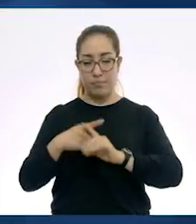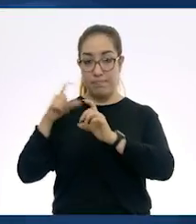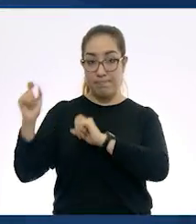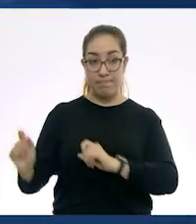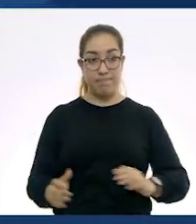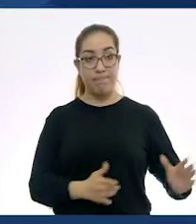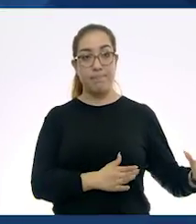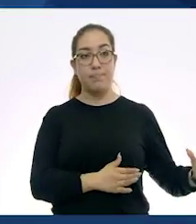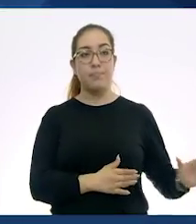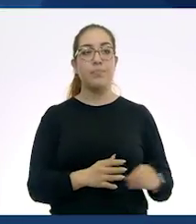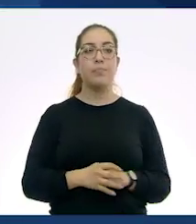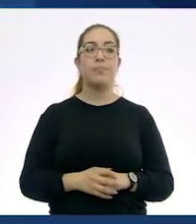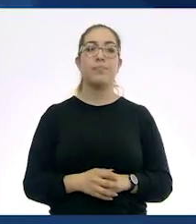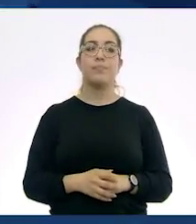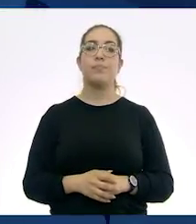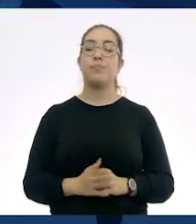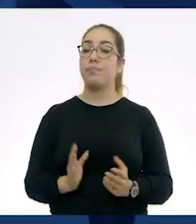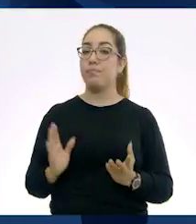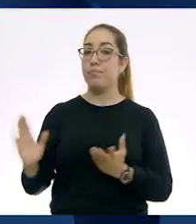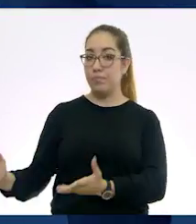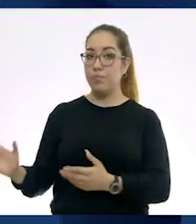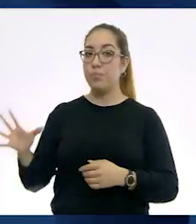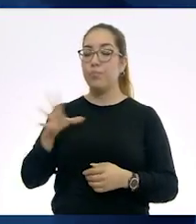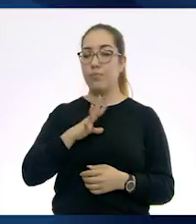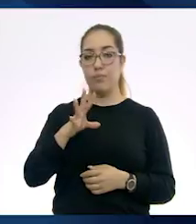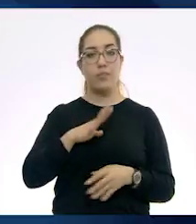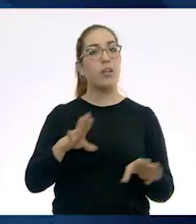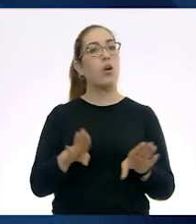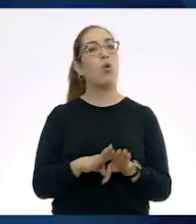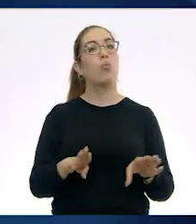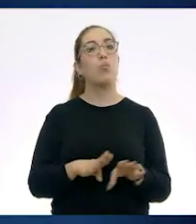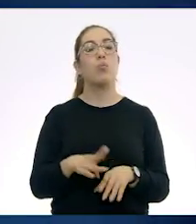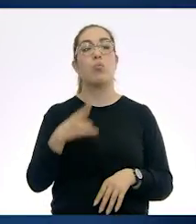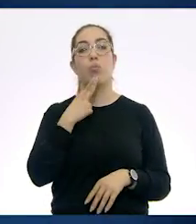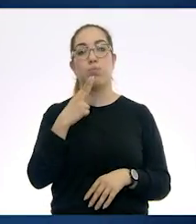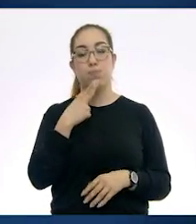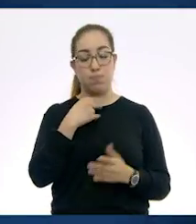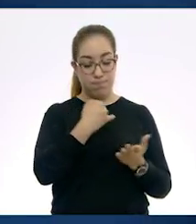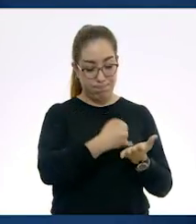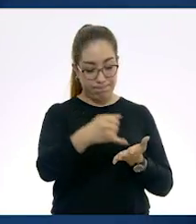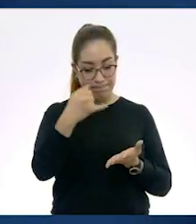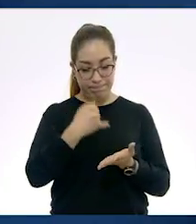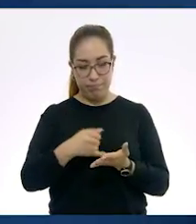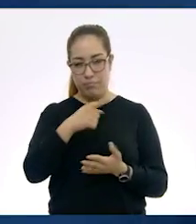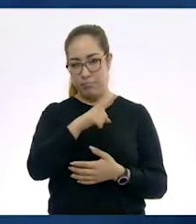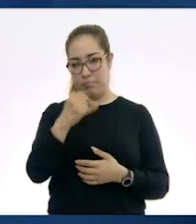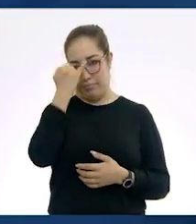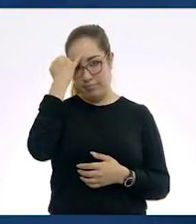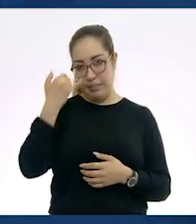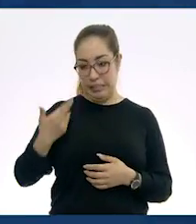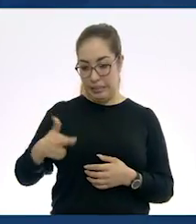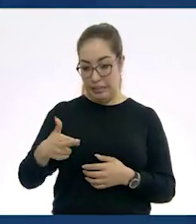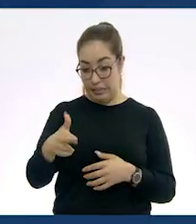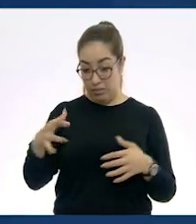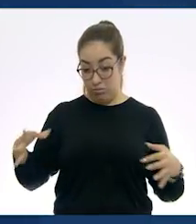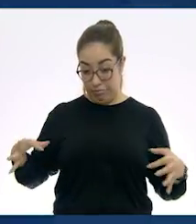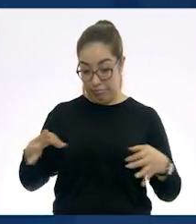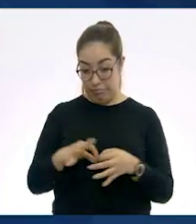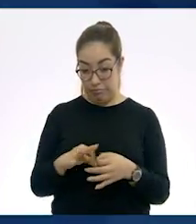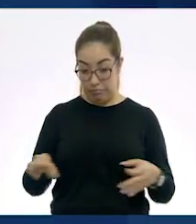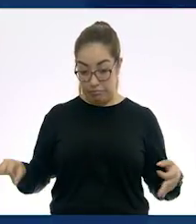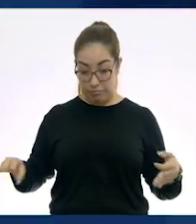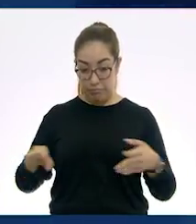tenemos construyeron sistemas de riego, perdón. Pues al tener cerca los ríos, necesitaban